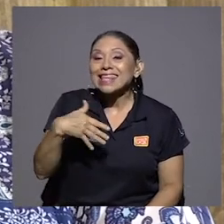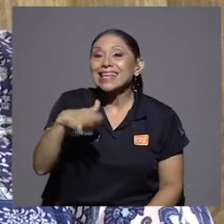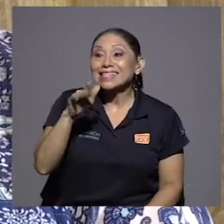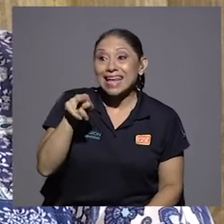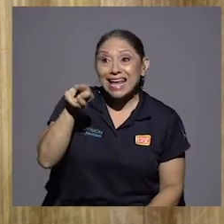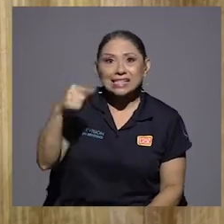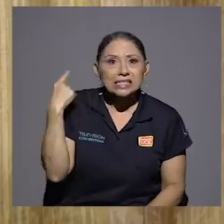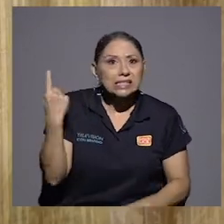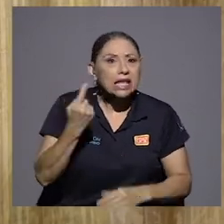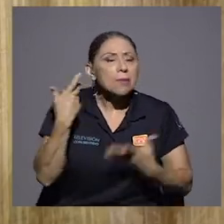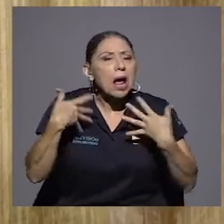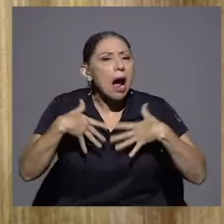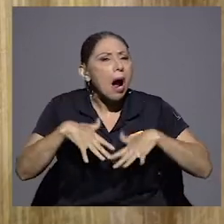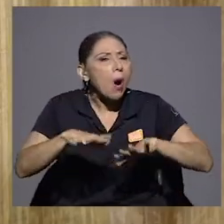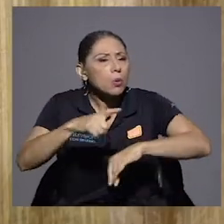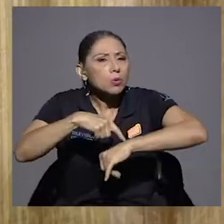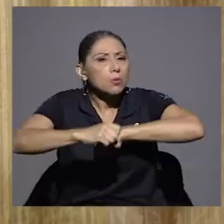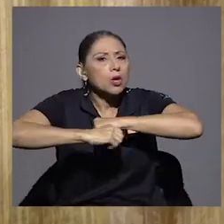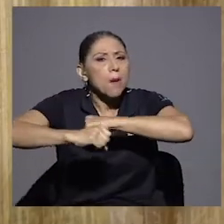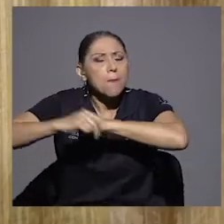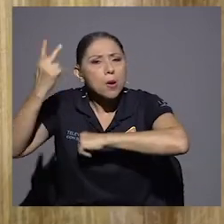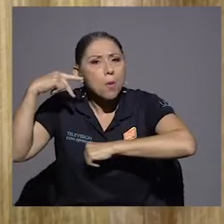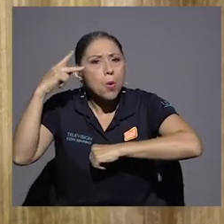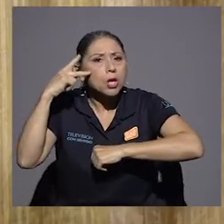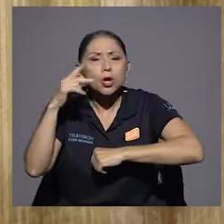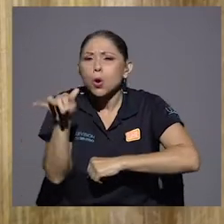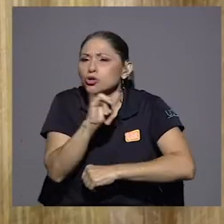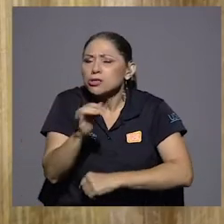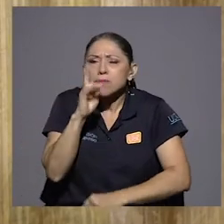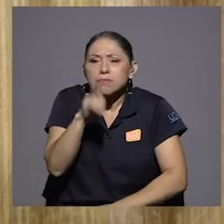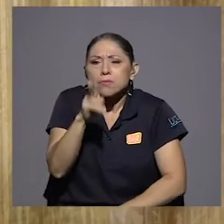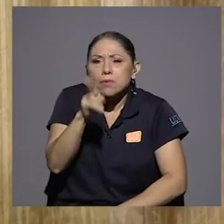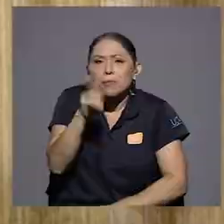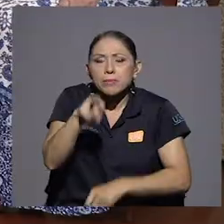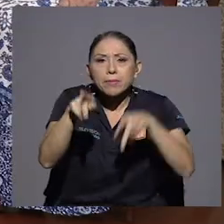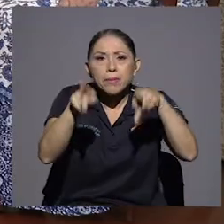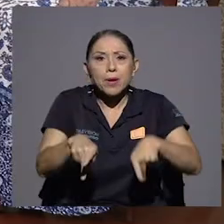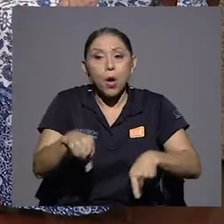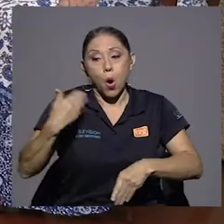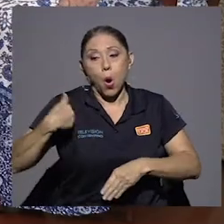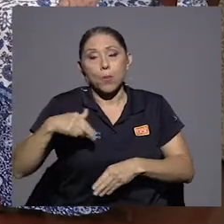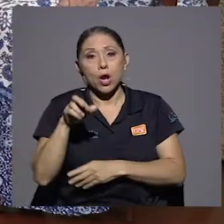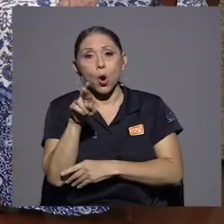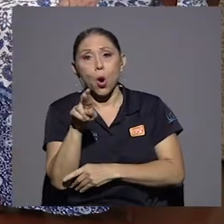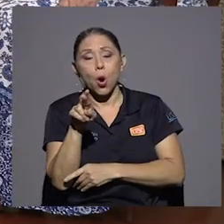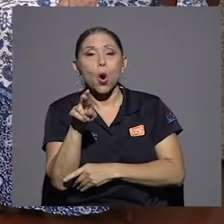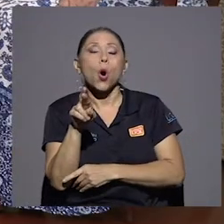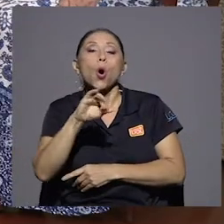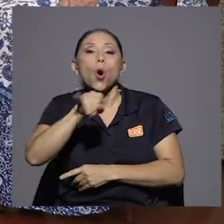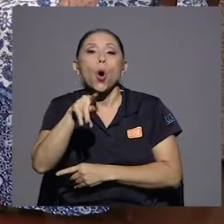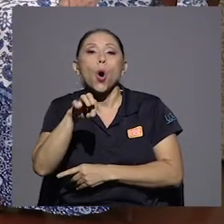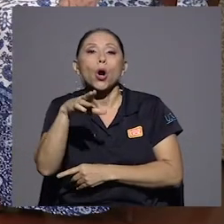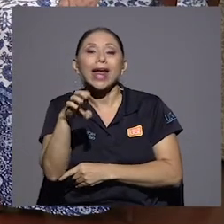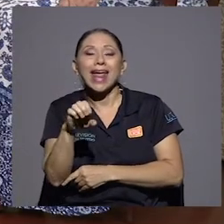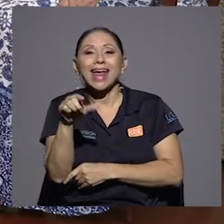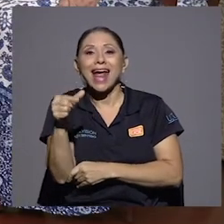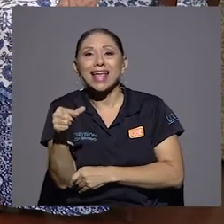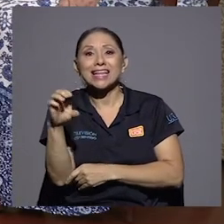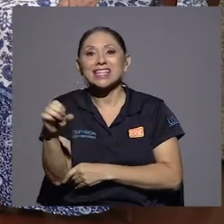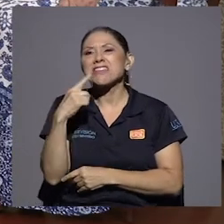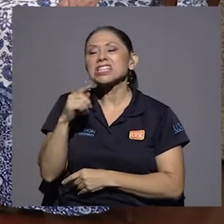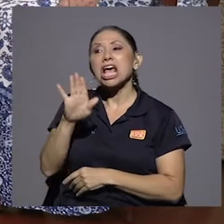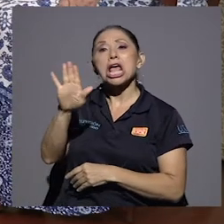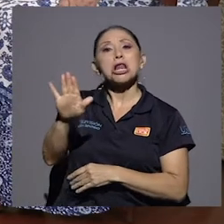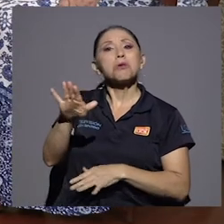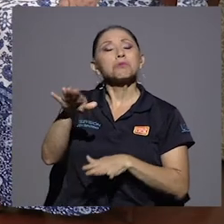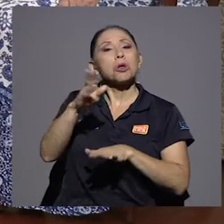aún en campaña siempre era el mismo. Y dice don Jorge Geyer Esquivel, era su estado natural. Y voy a sumar una